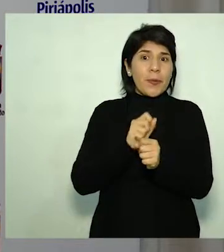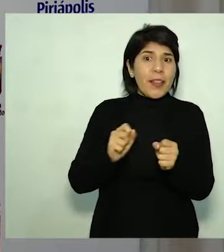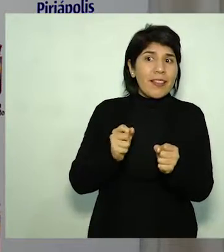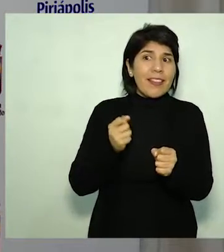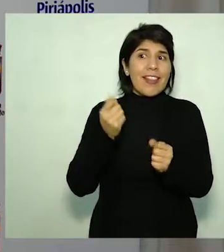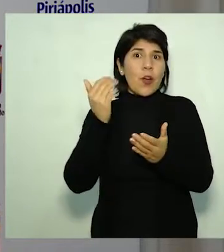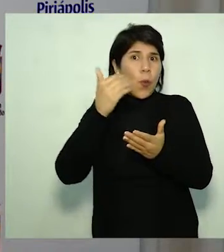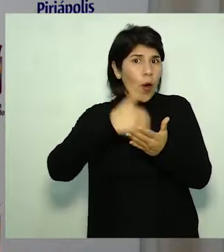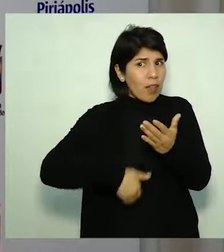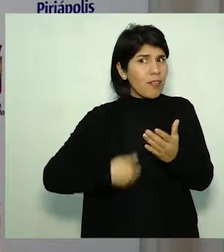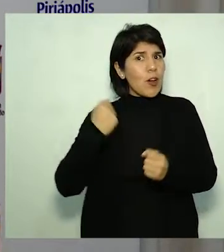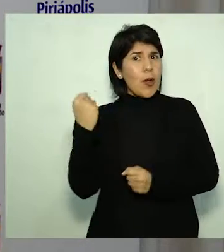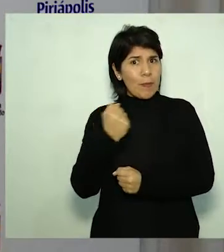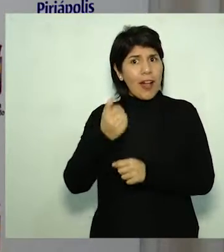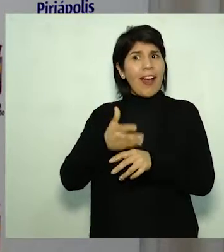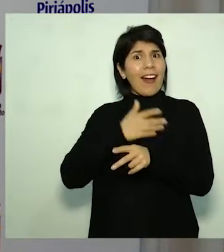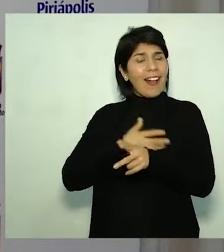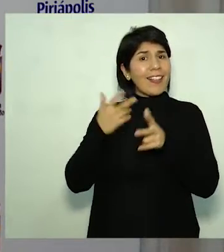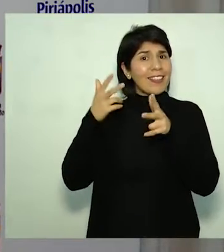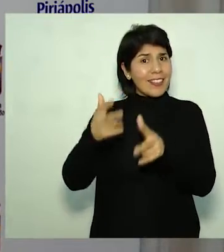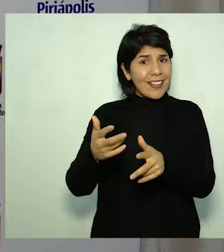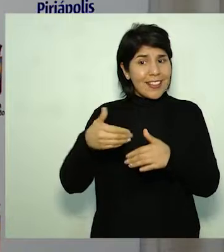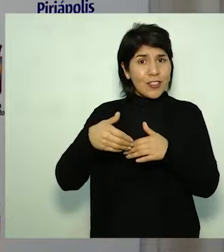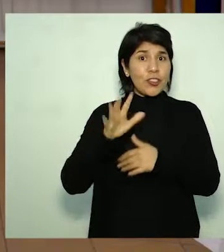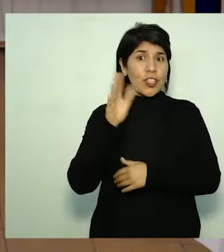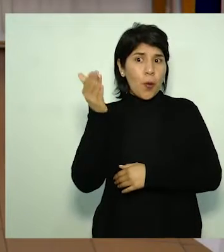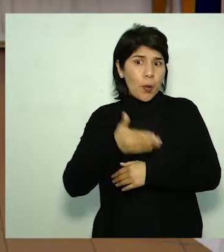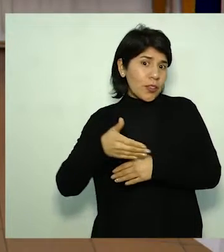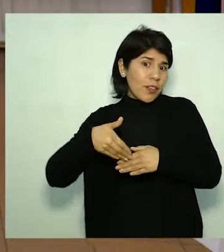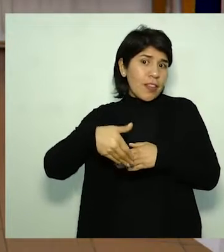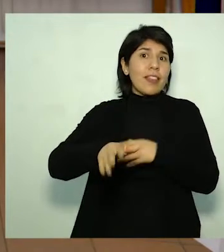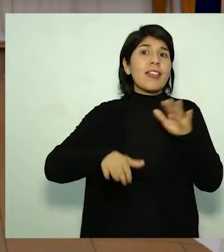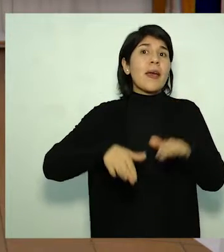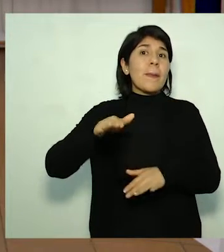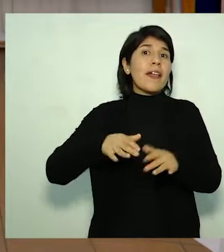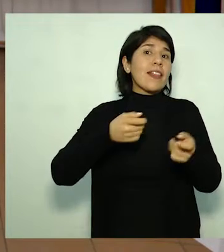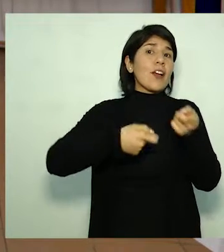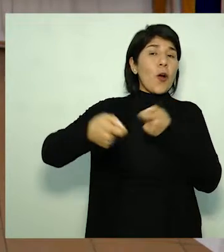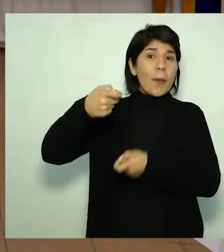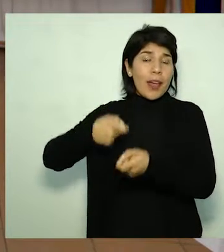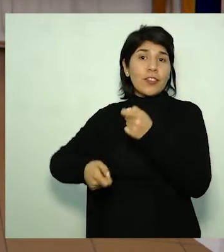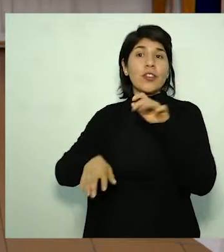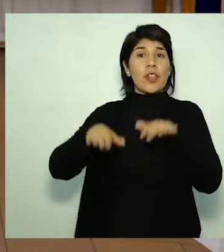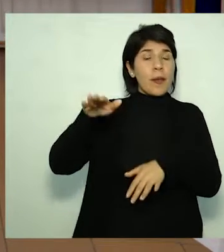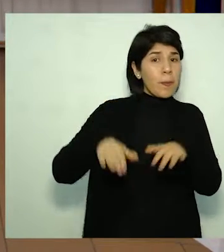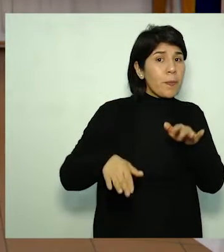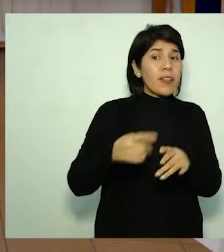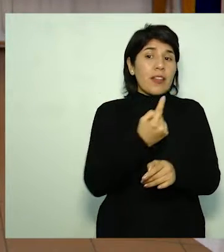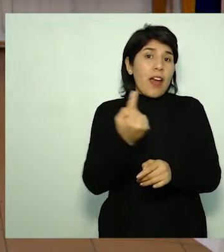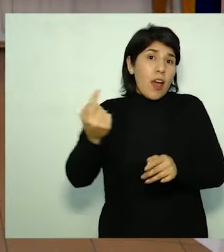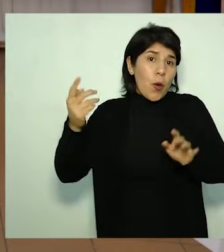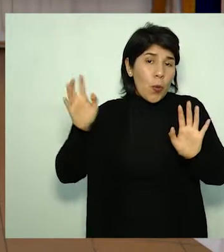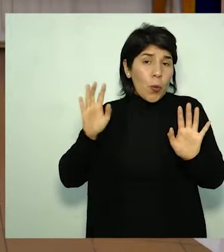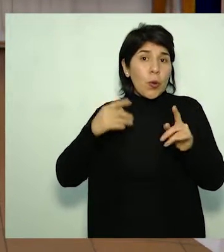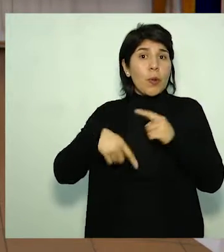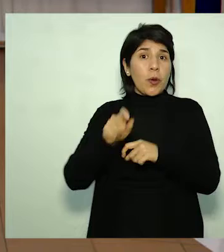a su vez conseguir importantes descuentos que van, como lo decían recién, a partir del 5%, depende del comercio, depende de la